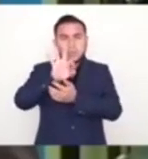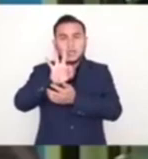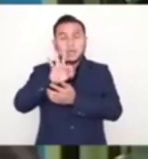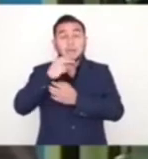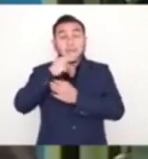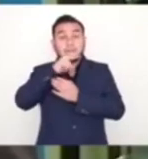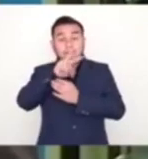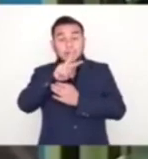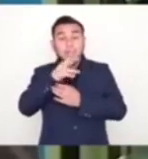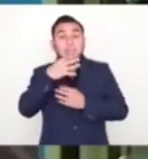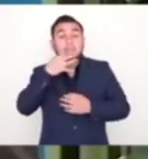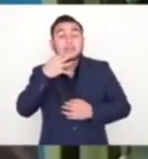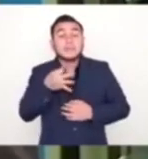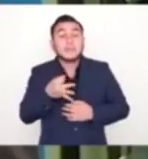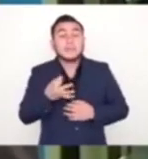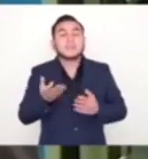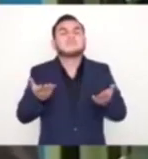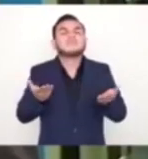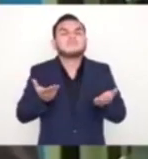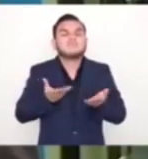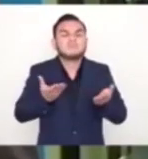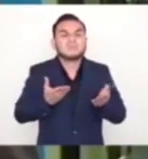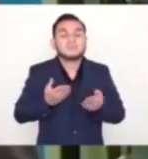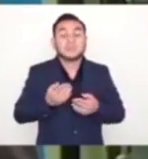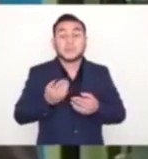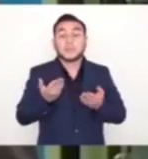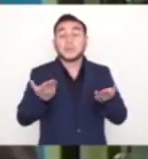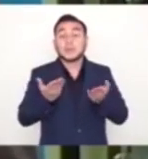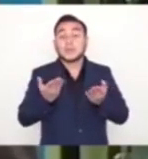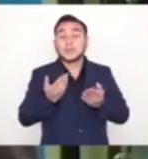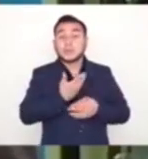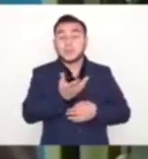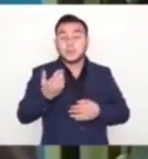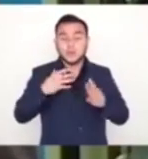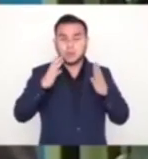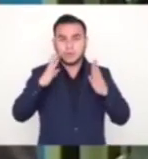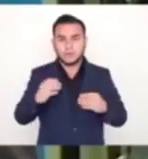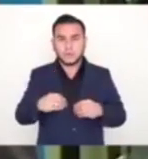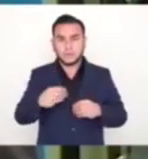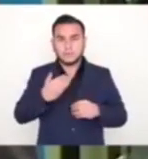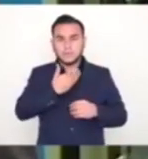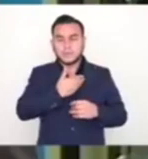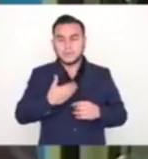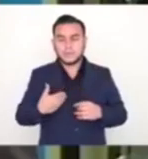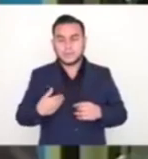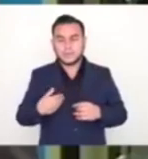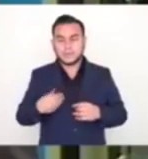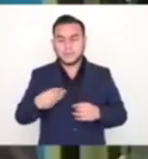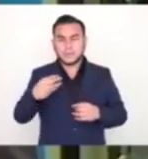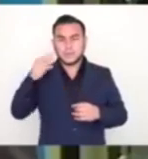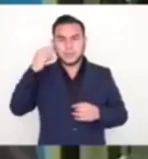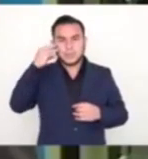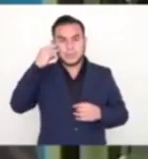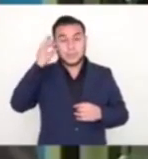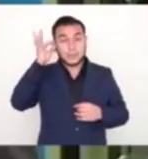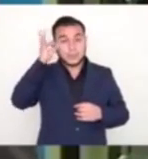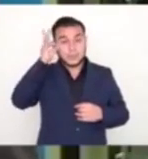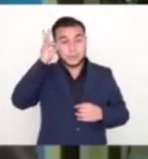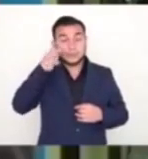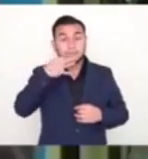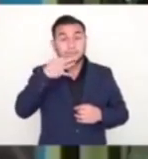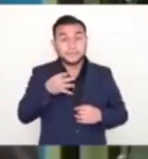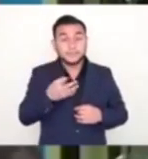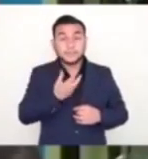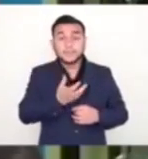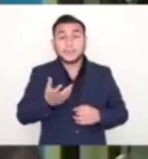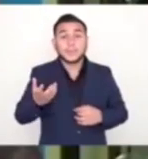con el ejercicio de gobierno de parte del presidente de la República, y en adición, que